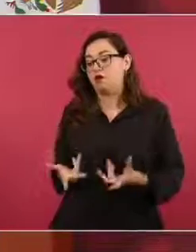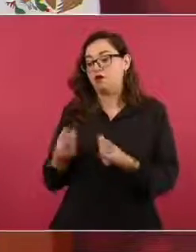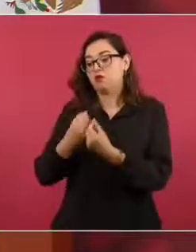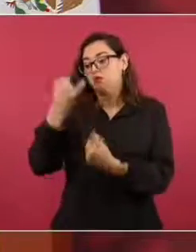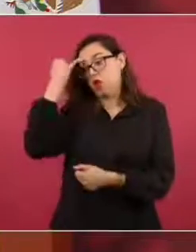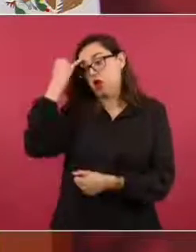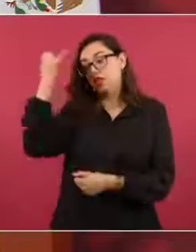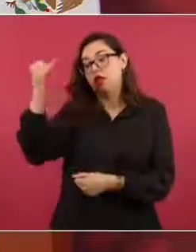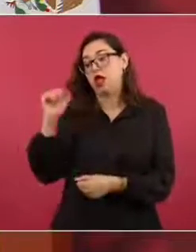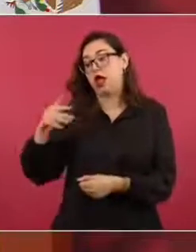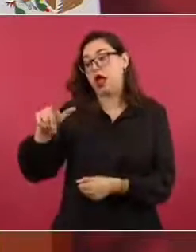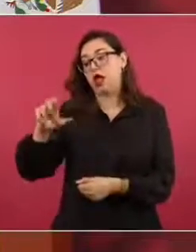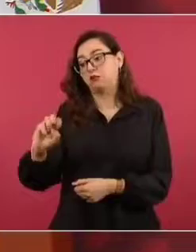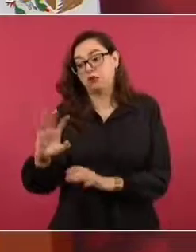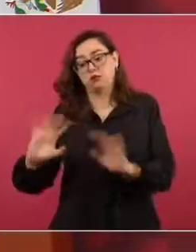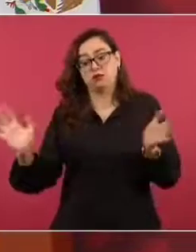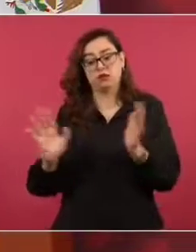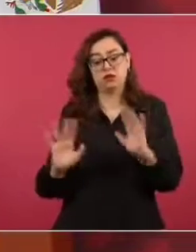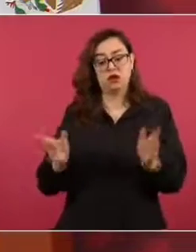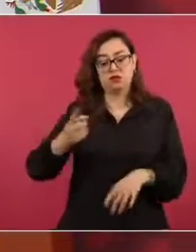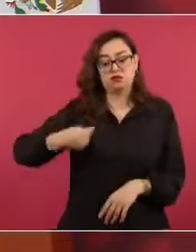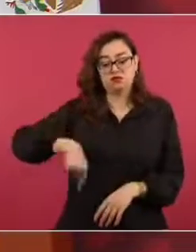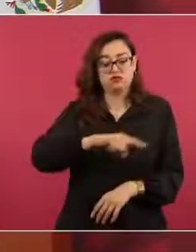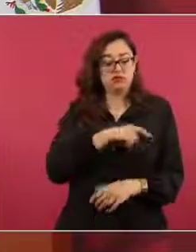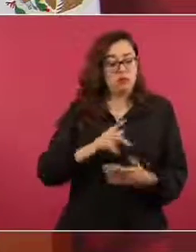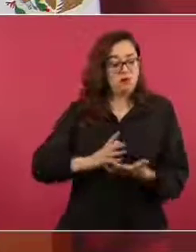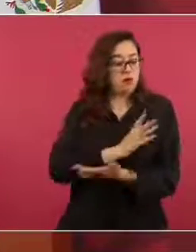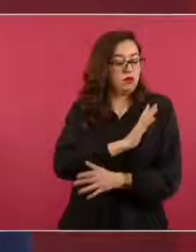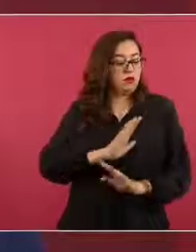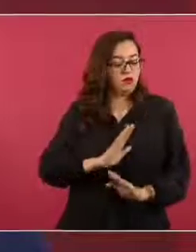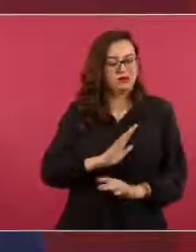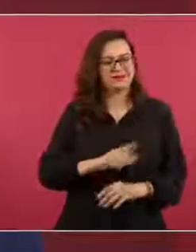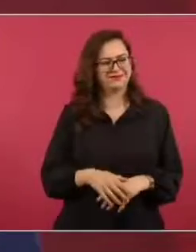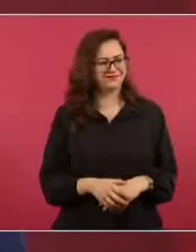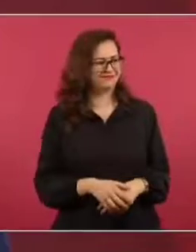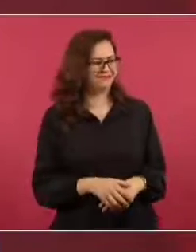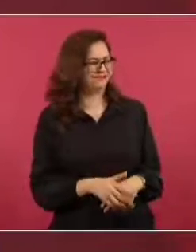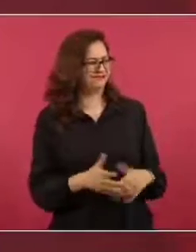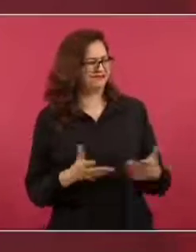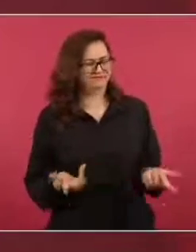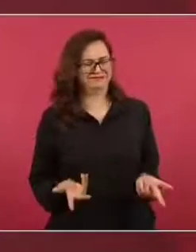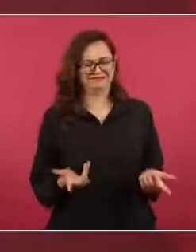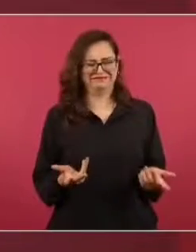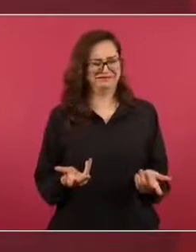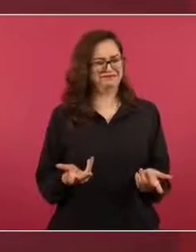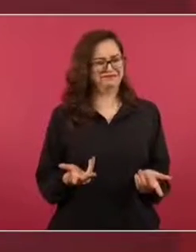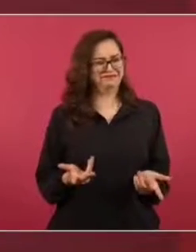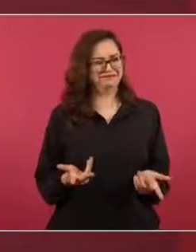son otros intereses, si el único interés que nos debe de